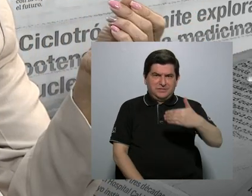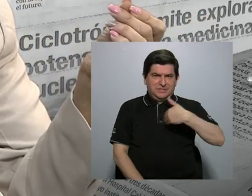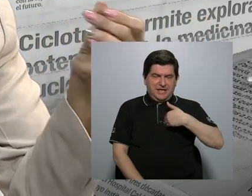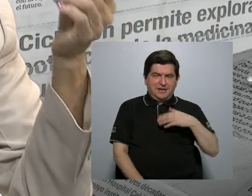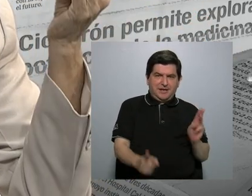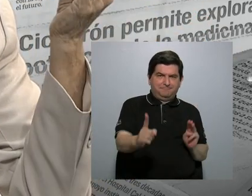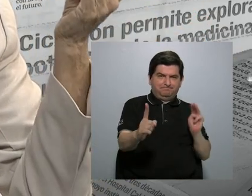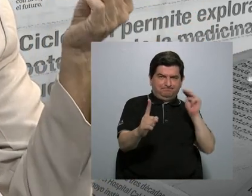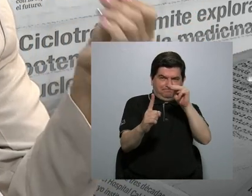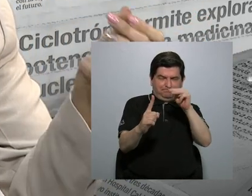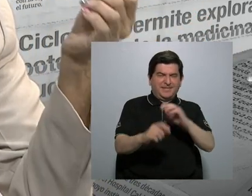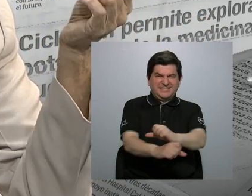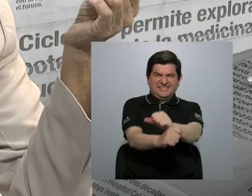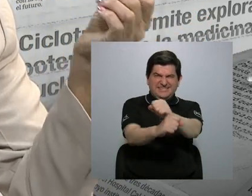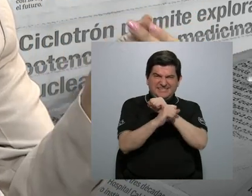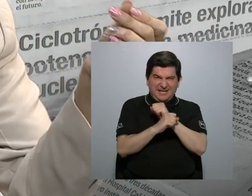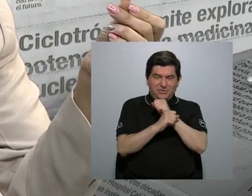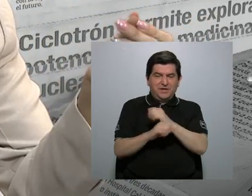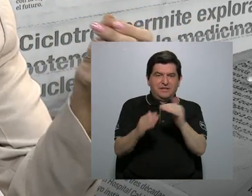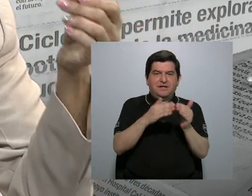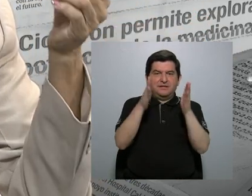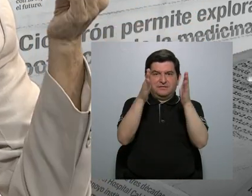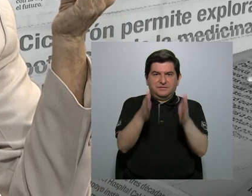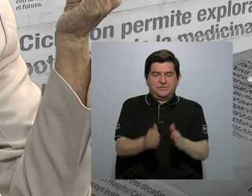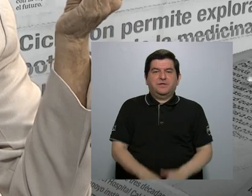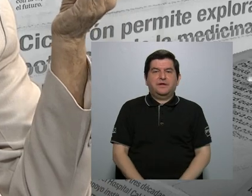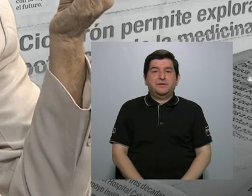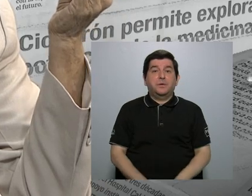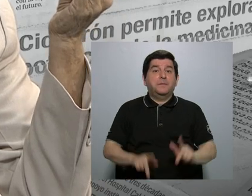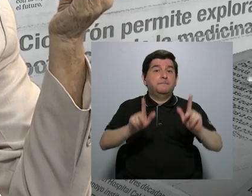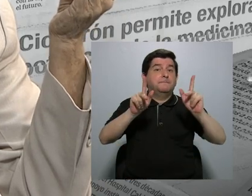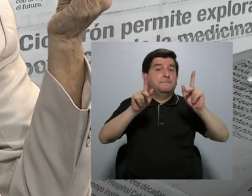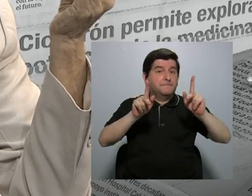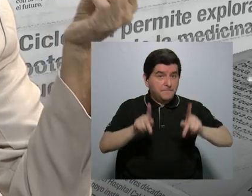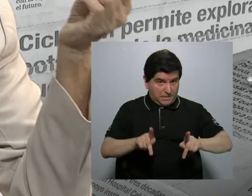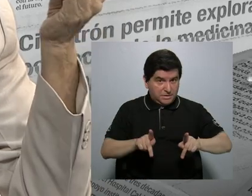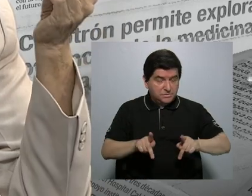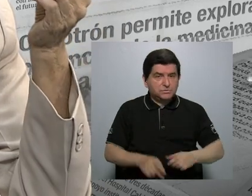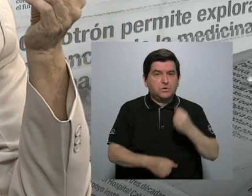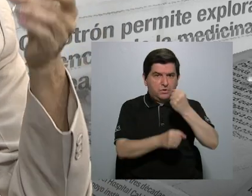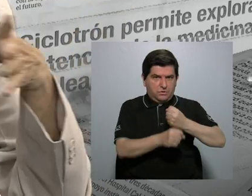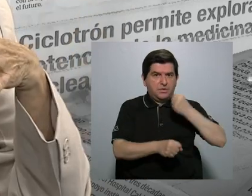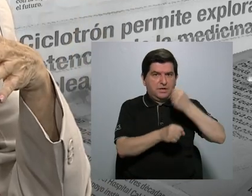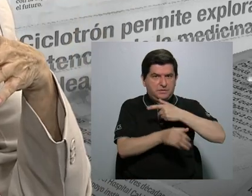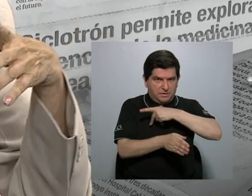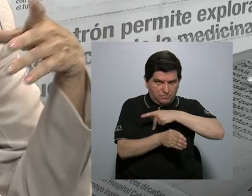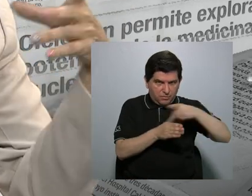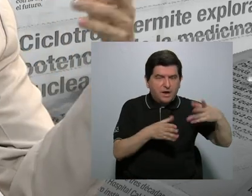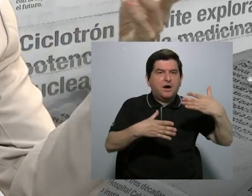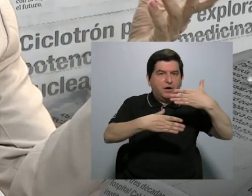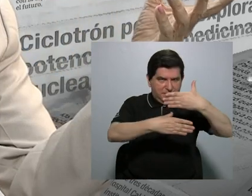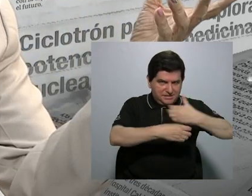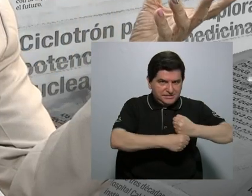misión garantizarle al ciudadano que quienes ejercen una profesión,